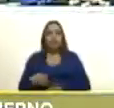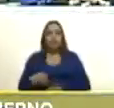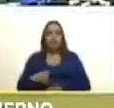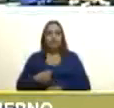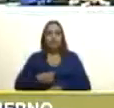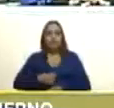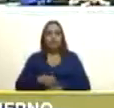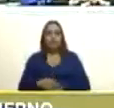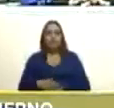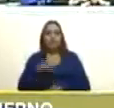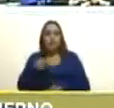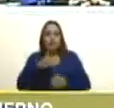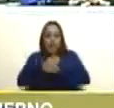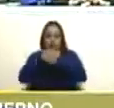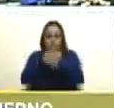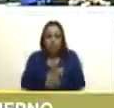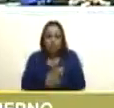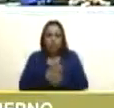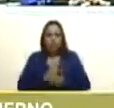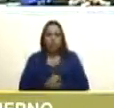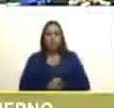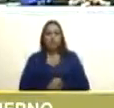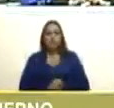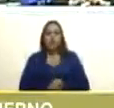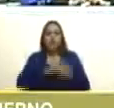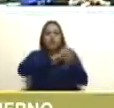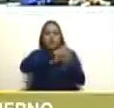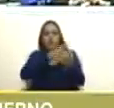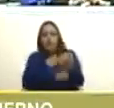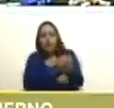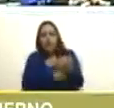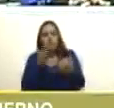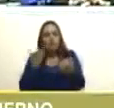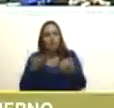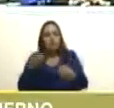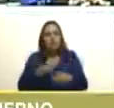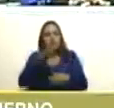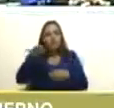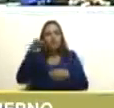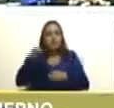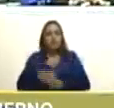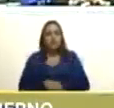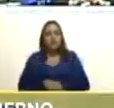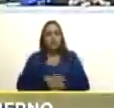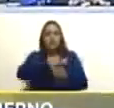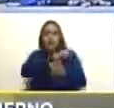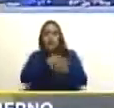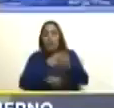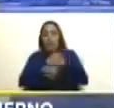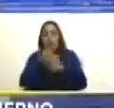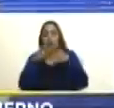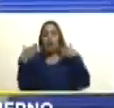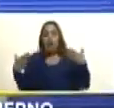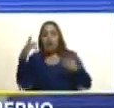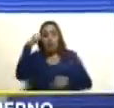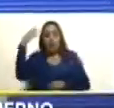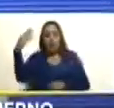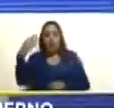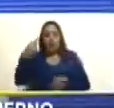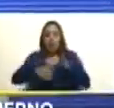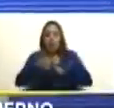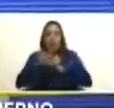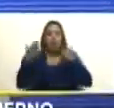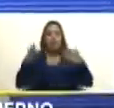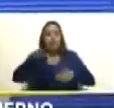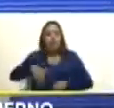el amor como fuerza espiritual fundamental la fuerza más grande que tiene Dios la fuerza más grande que